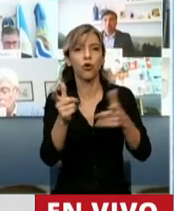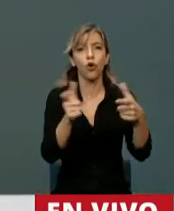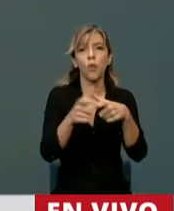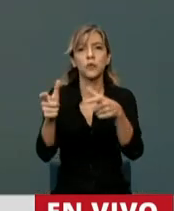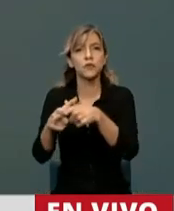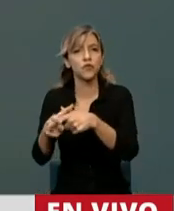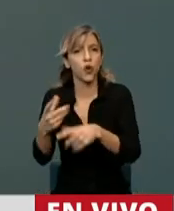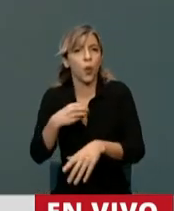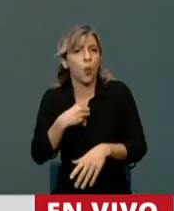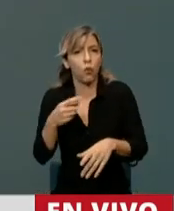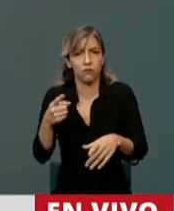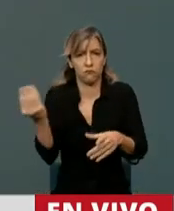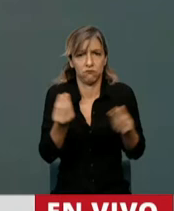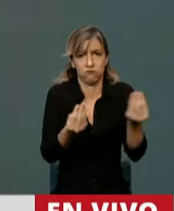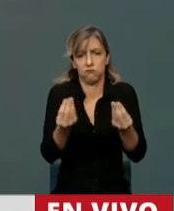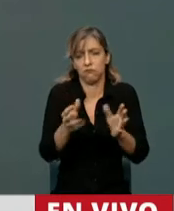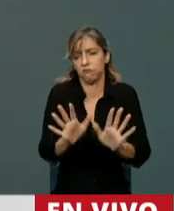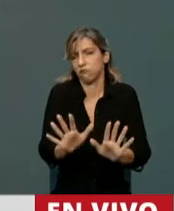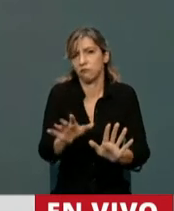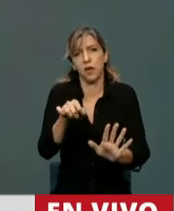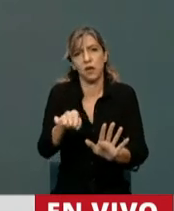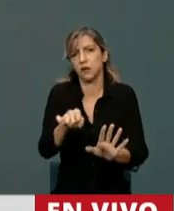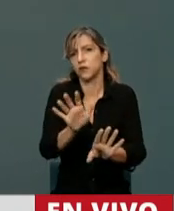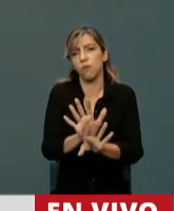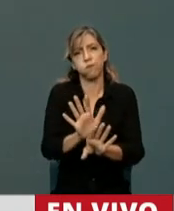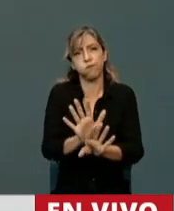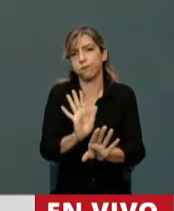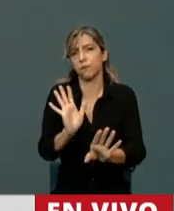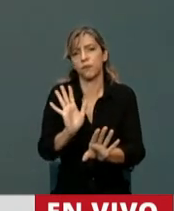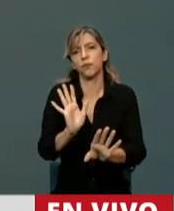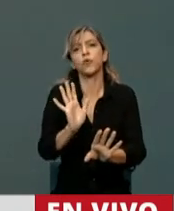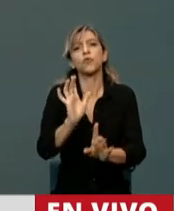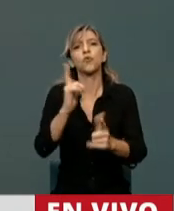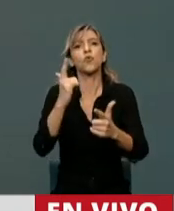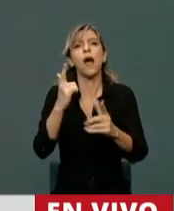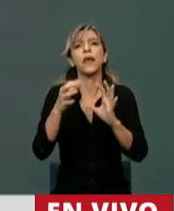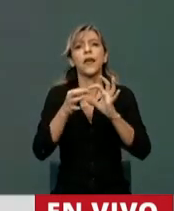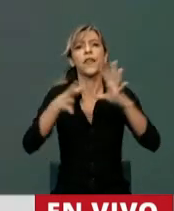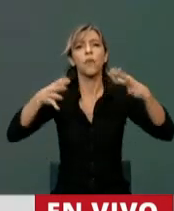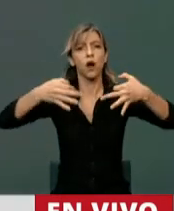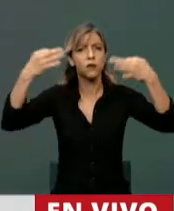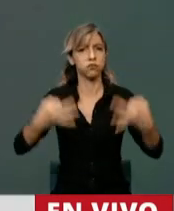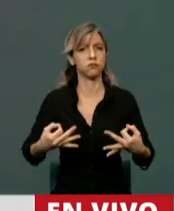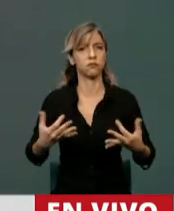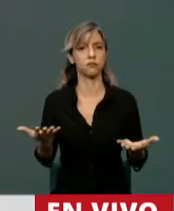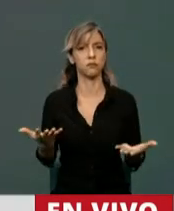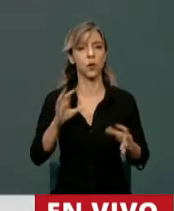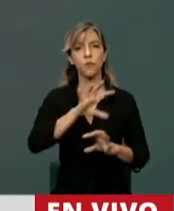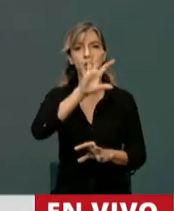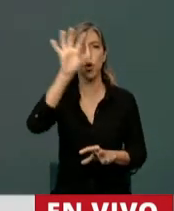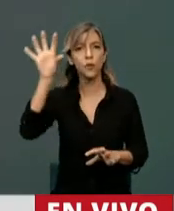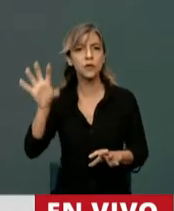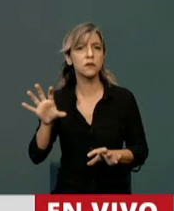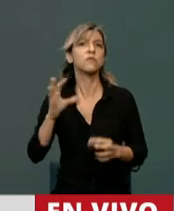es un camino hacia la hegemonía. Nuestras democracias en muchas de nuestras provincias